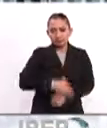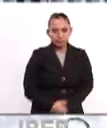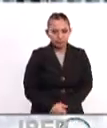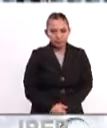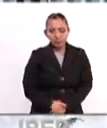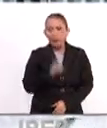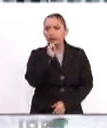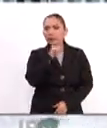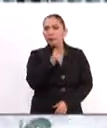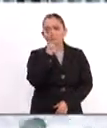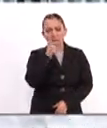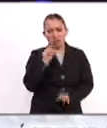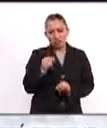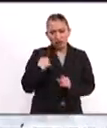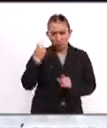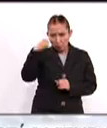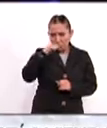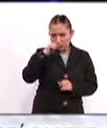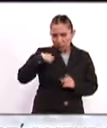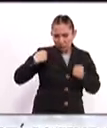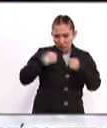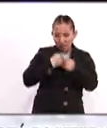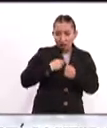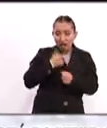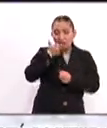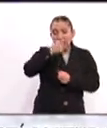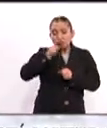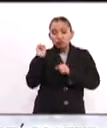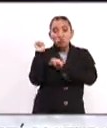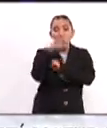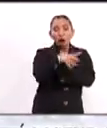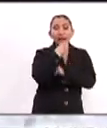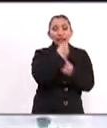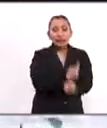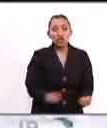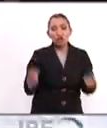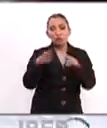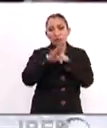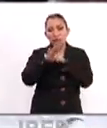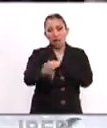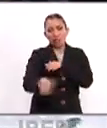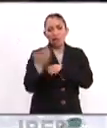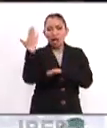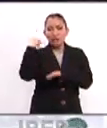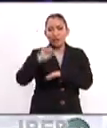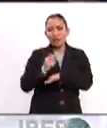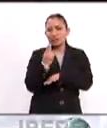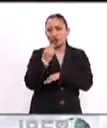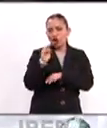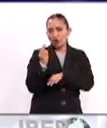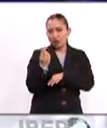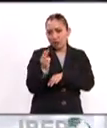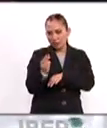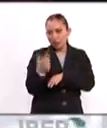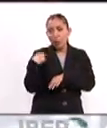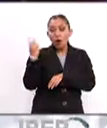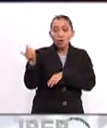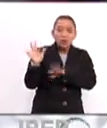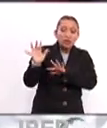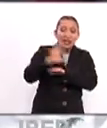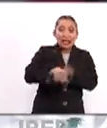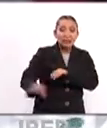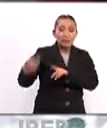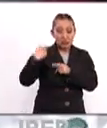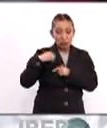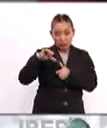También negó que la patrulla fronteriza hubiera lanzado gas lacrimógeno a niños migrantes el pasado 25 de noviembre, cuando cerca de